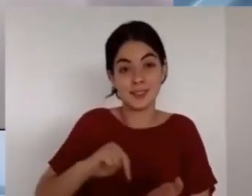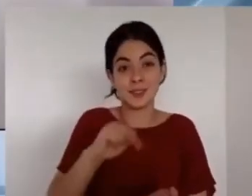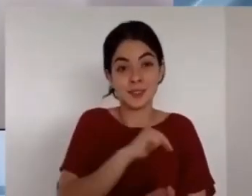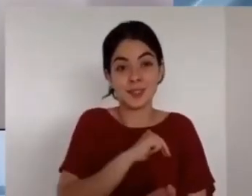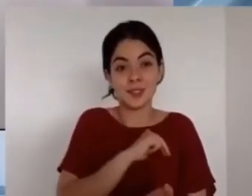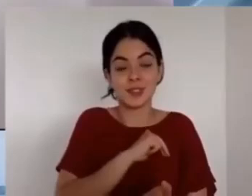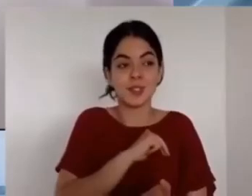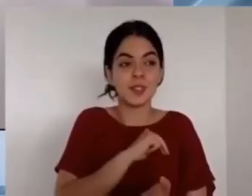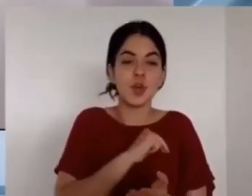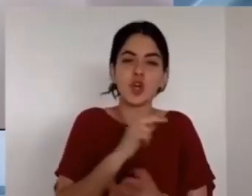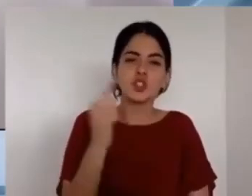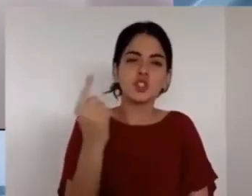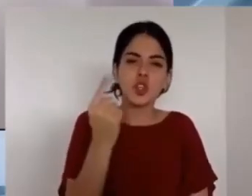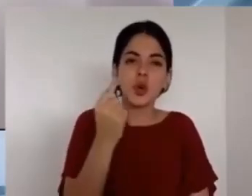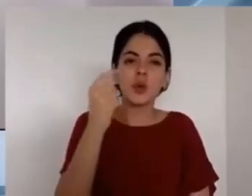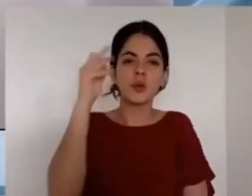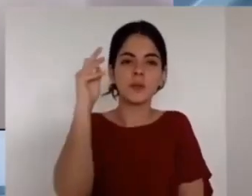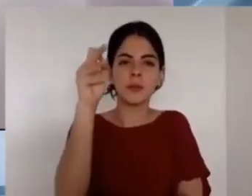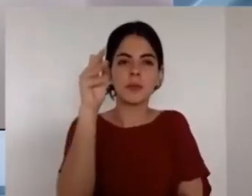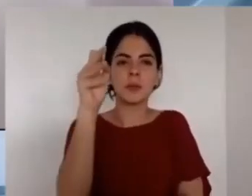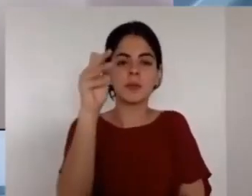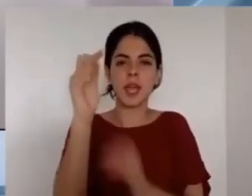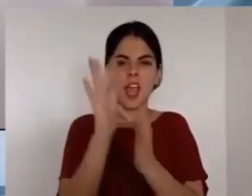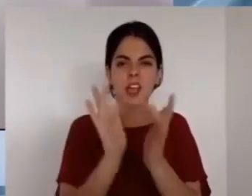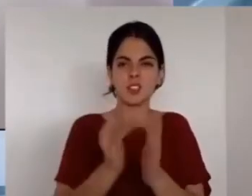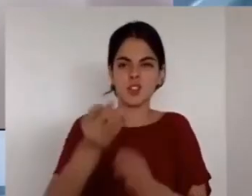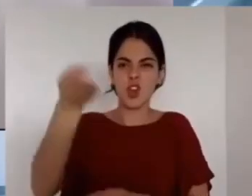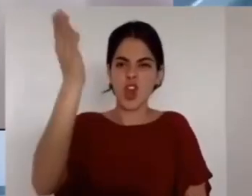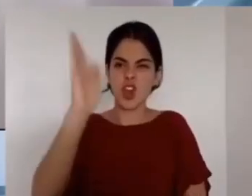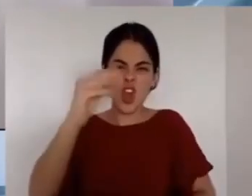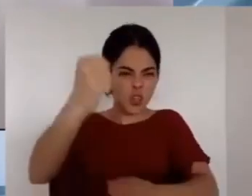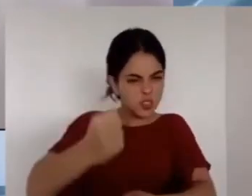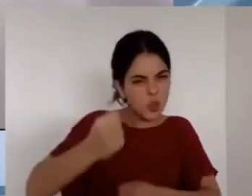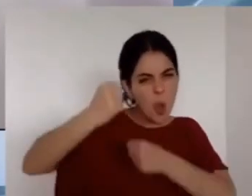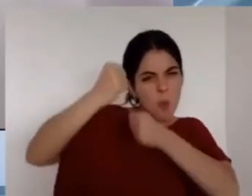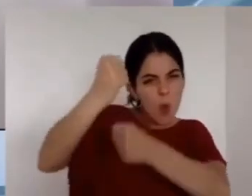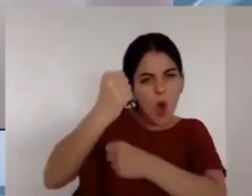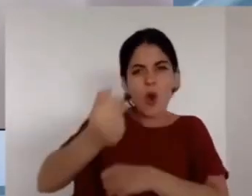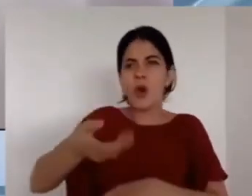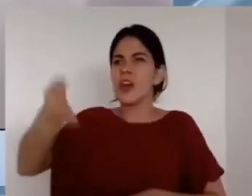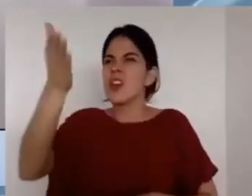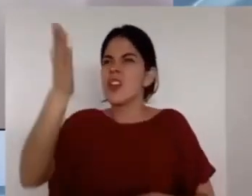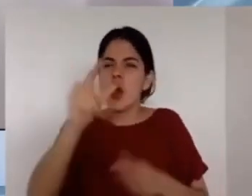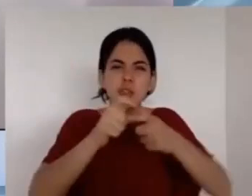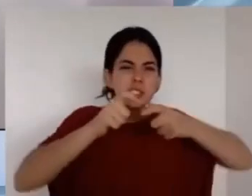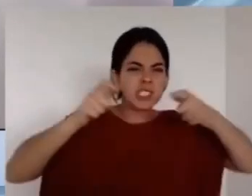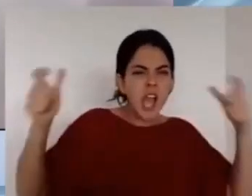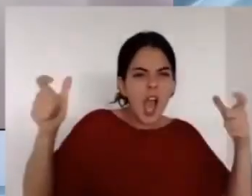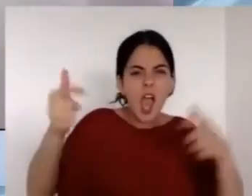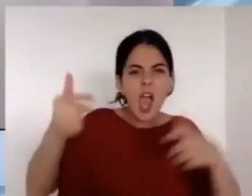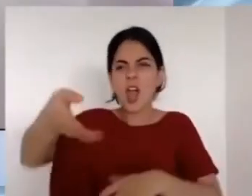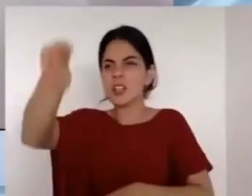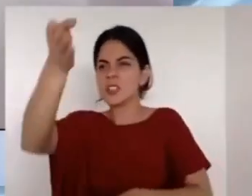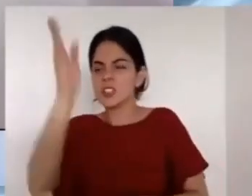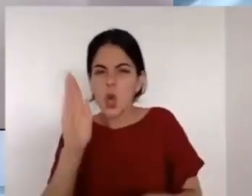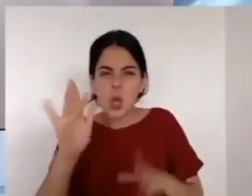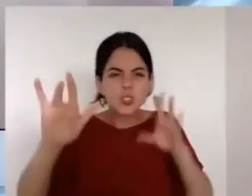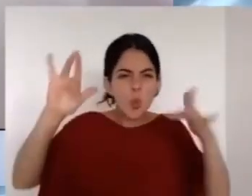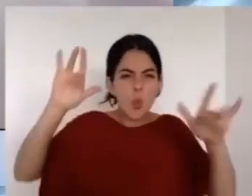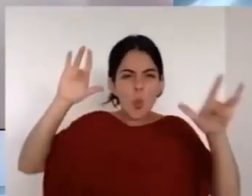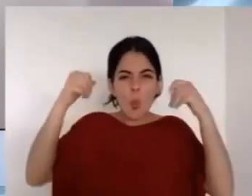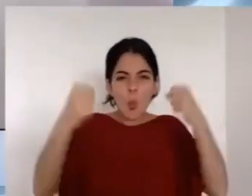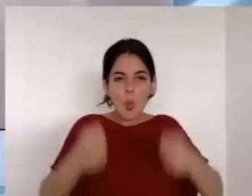Pero a veces asociamos el poder con los grandes milagros, las